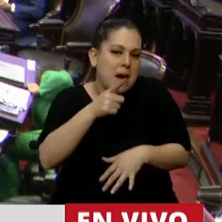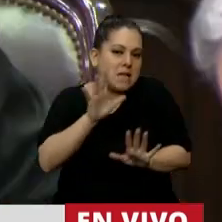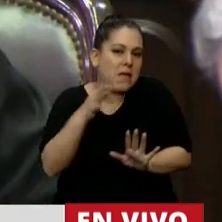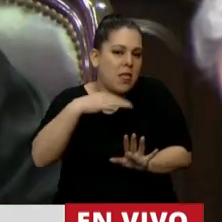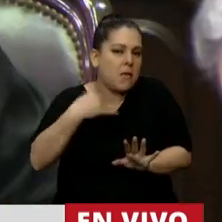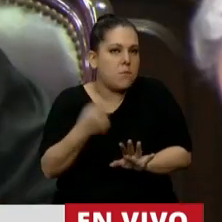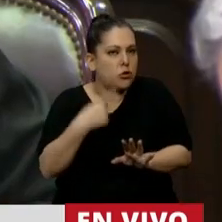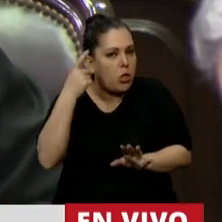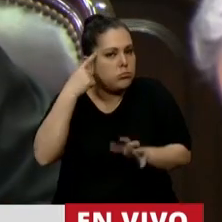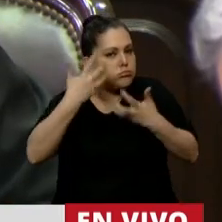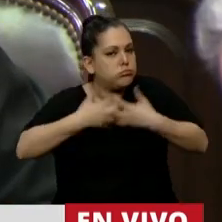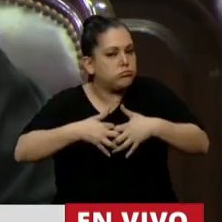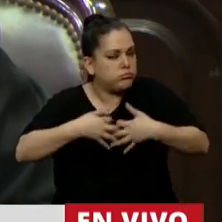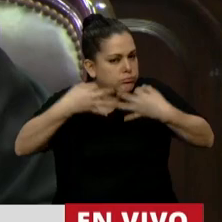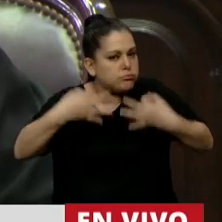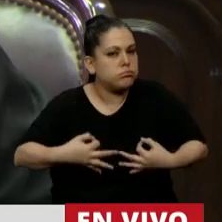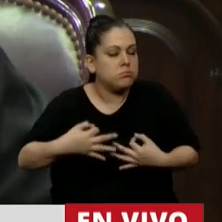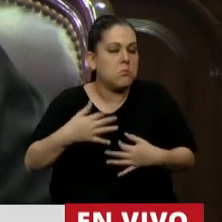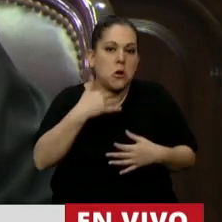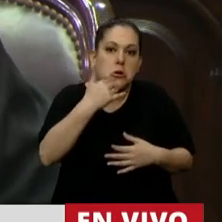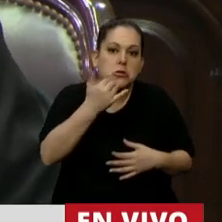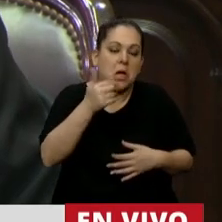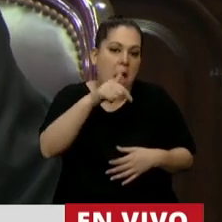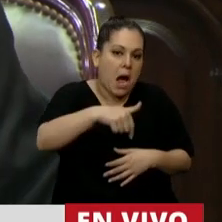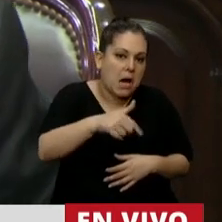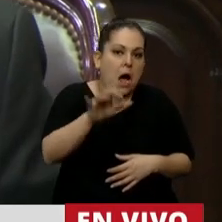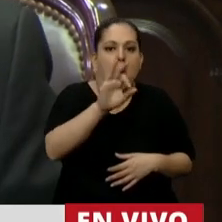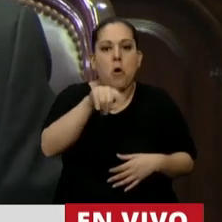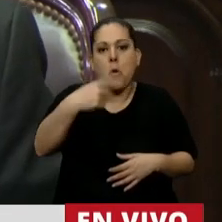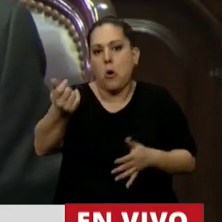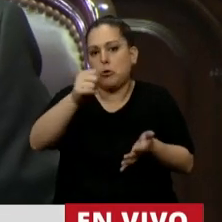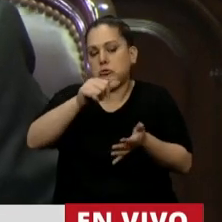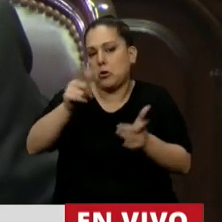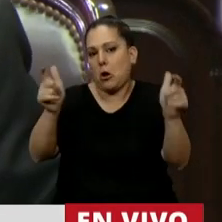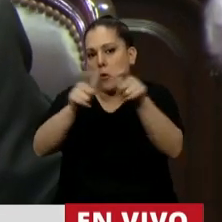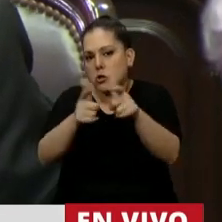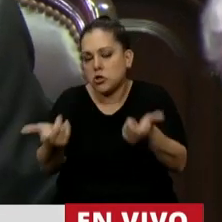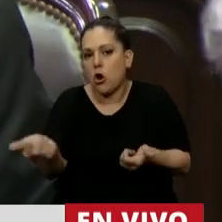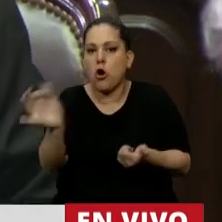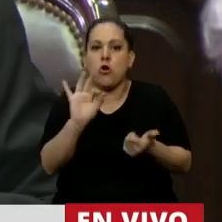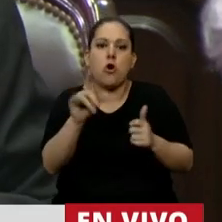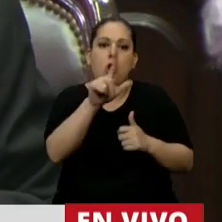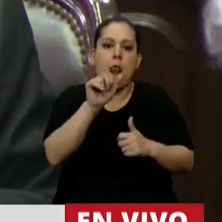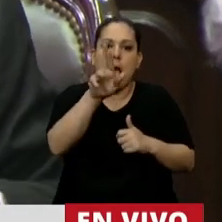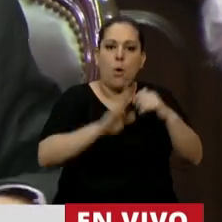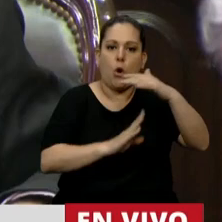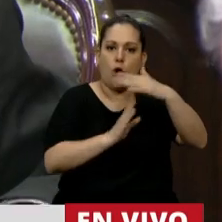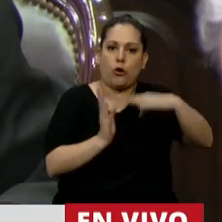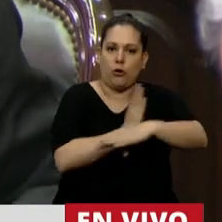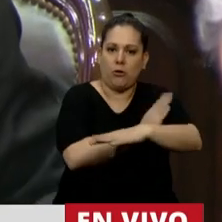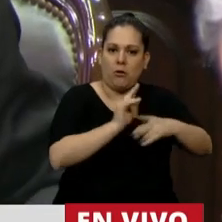reflexión en voz alta. No sé cuál es el ámbito, puede ser este, puede ser alguna de las comisiones, puede ser el ámbito de labor parlamentaria.